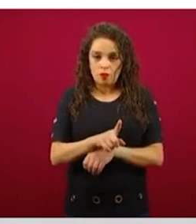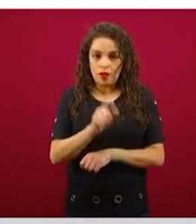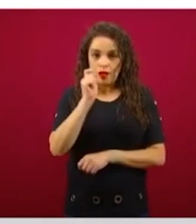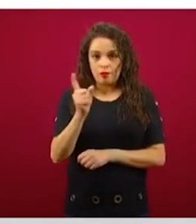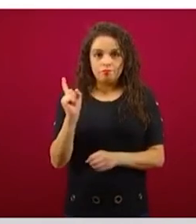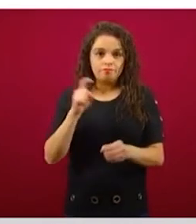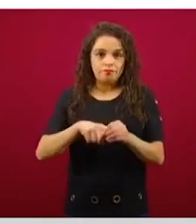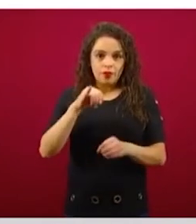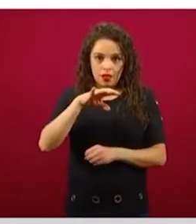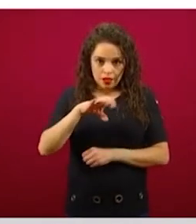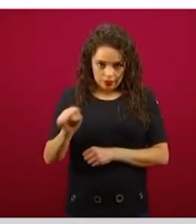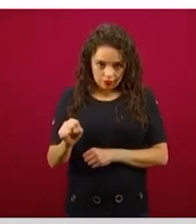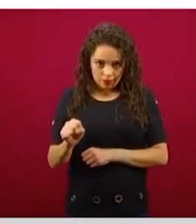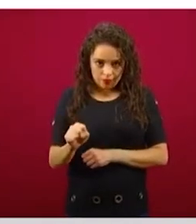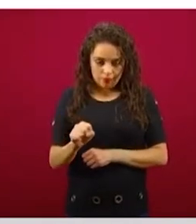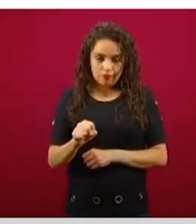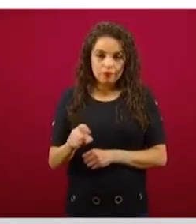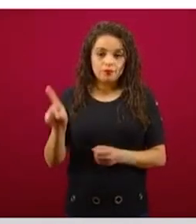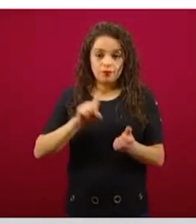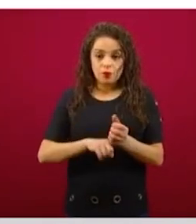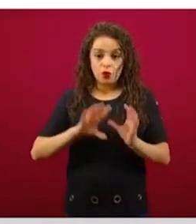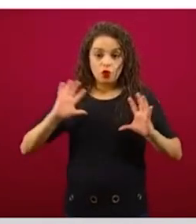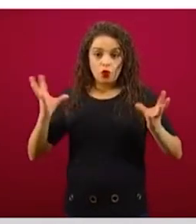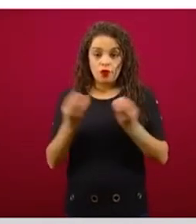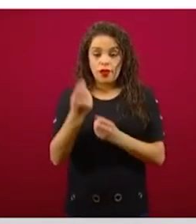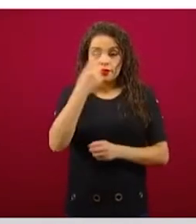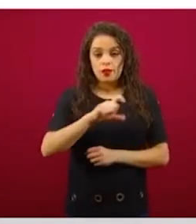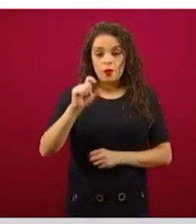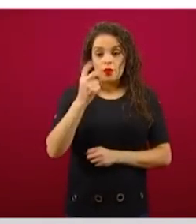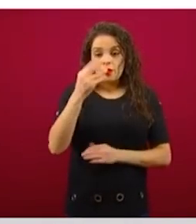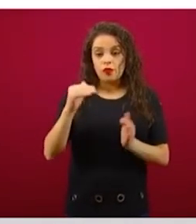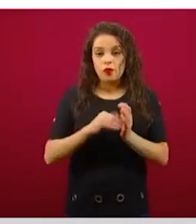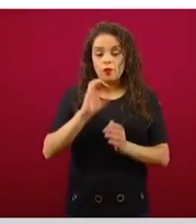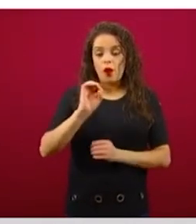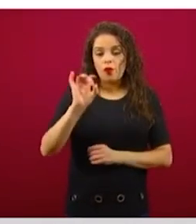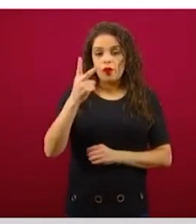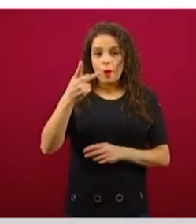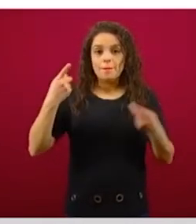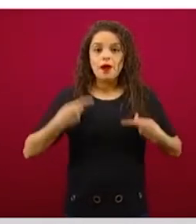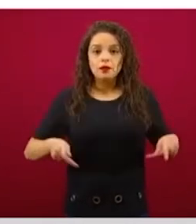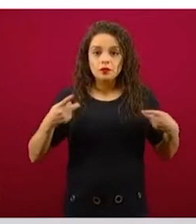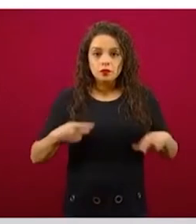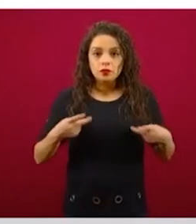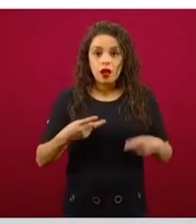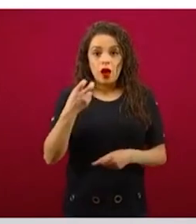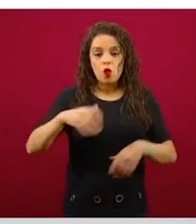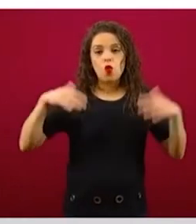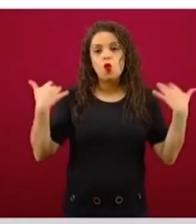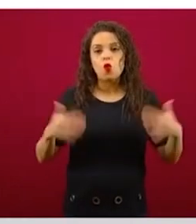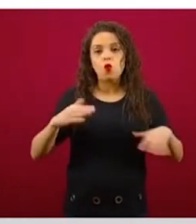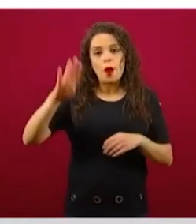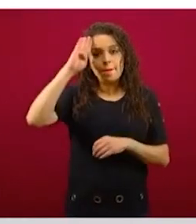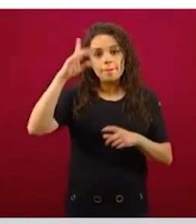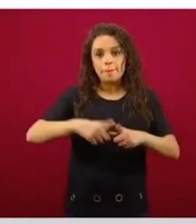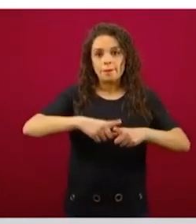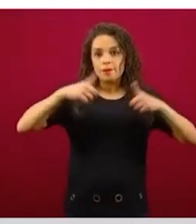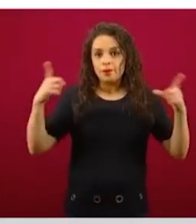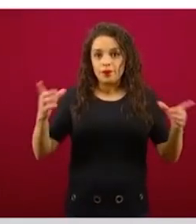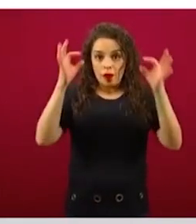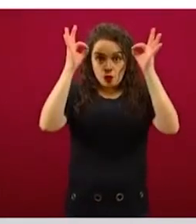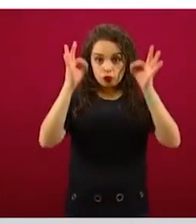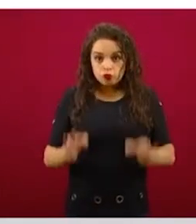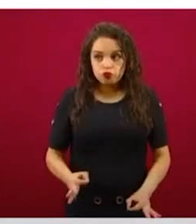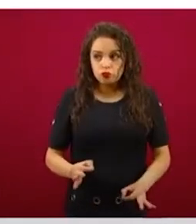lo cual nos da un total de 122 mil 032 personas. Ese es el tamaño del universo real que estamos hablando. ¿Por qué?